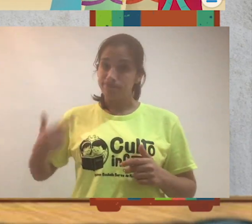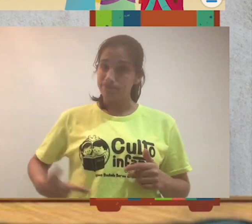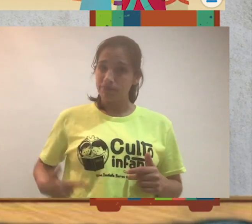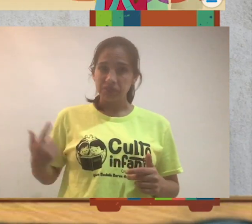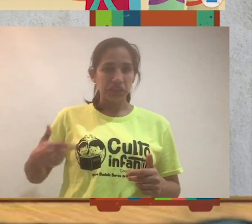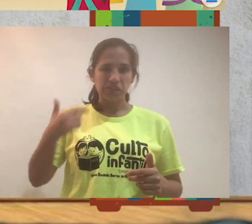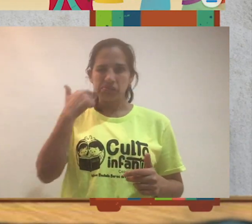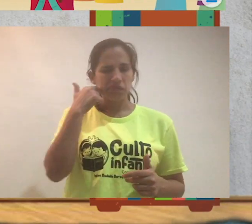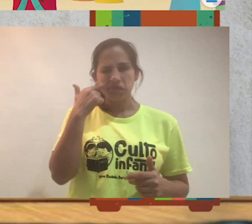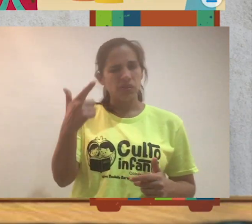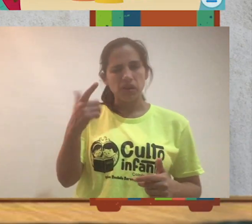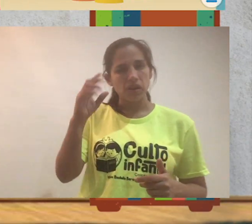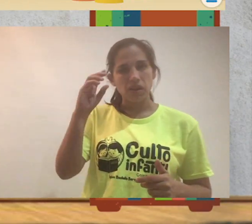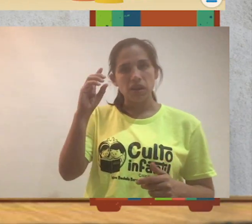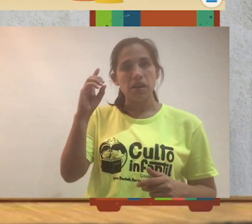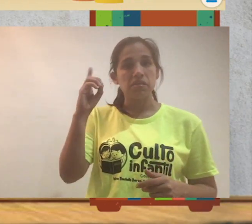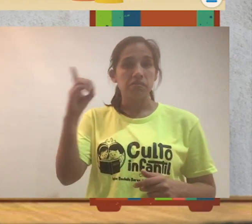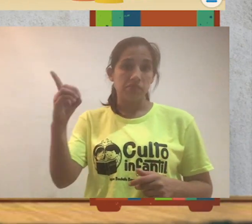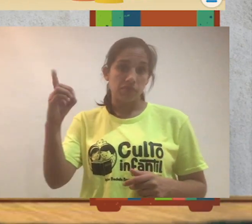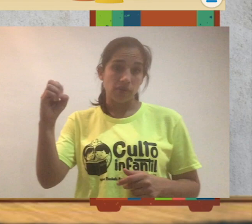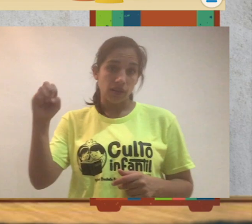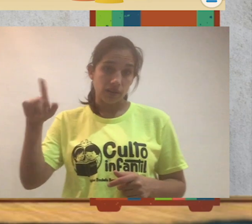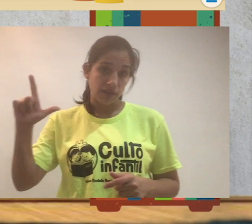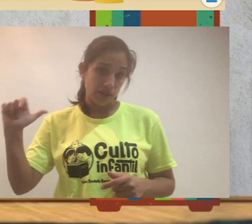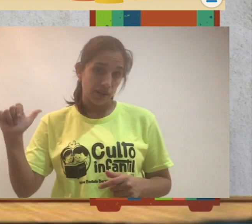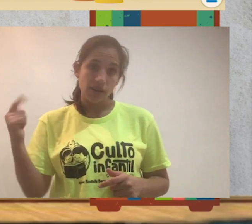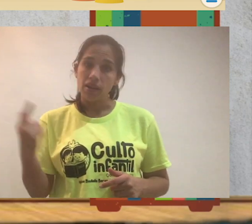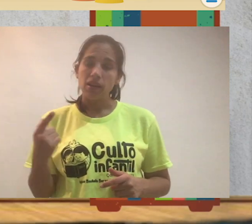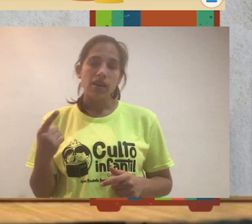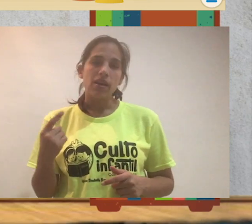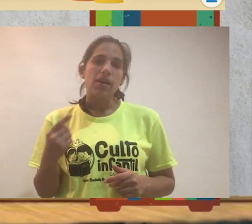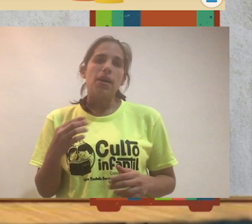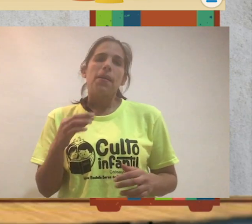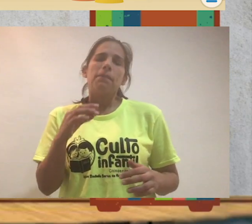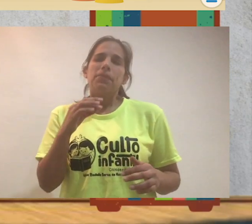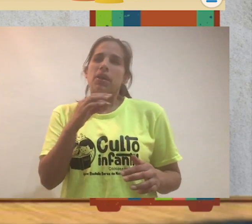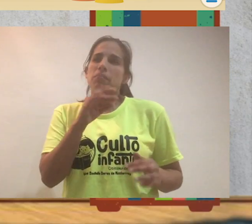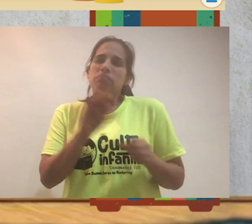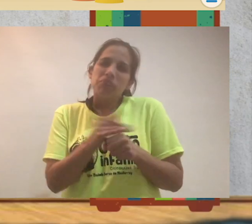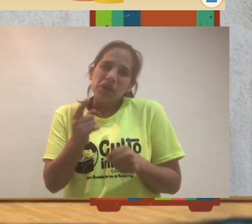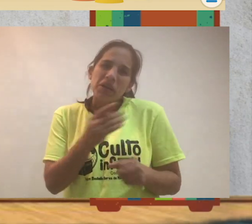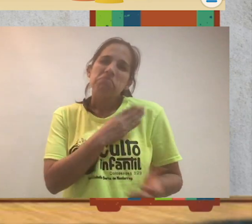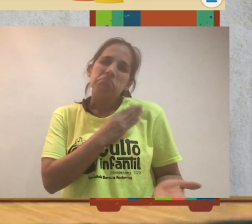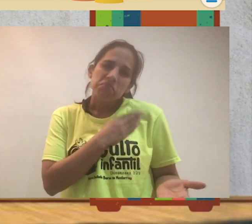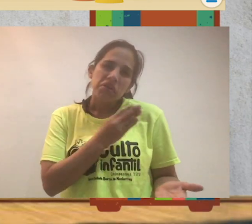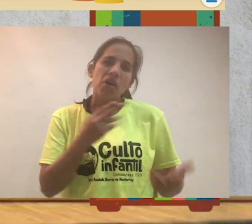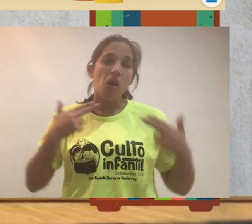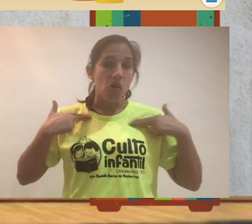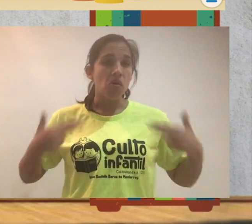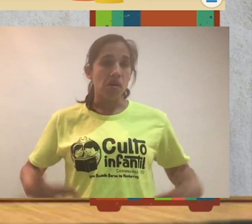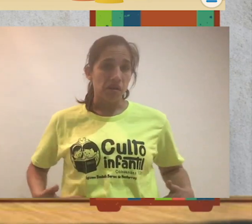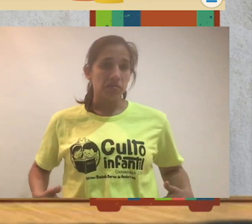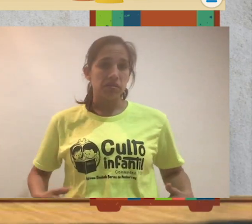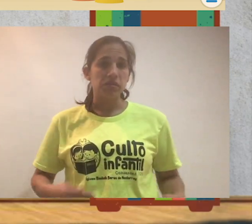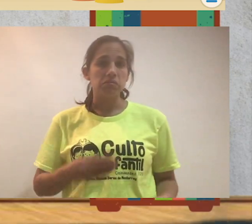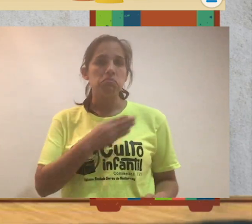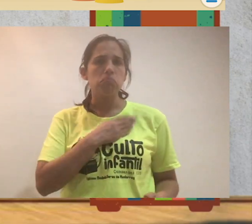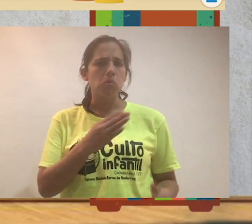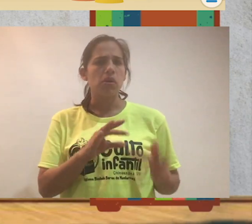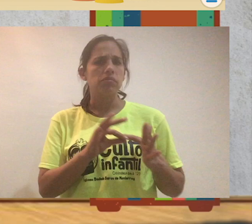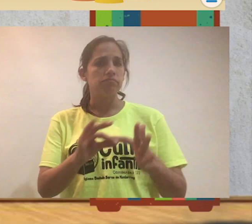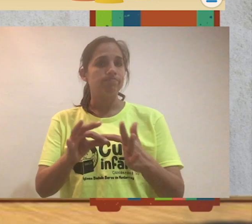porque veían que Daniel era una persona honesta y de buen testimonio. Un día,